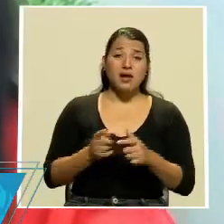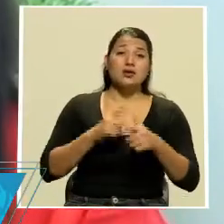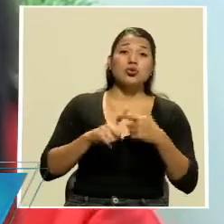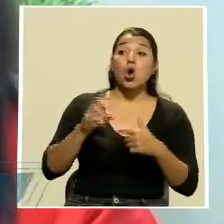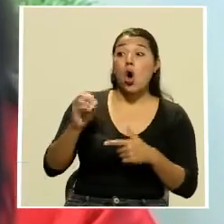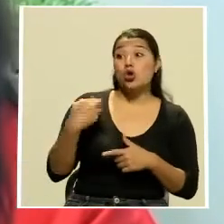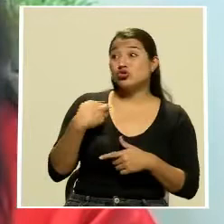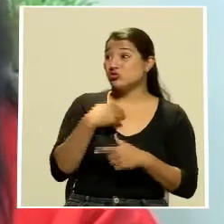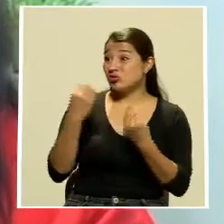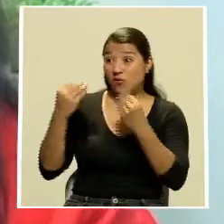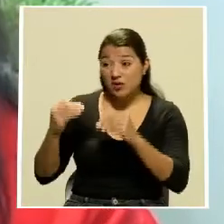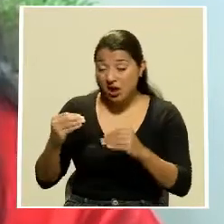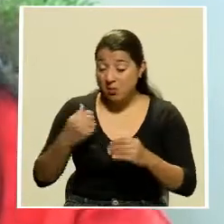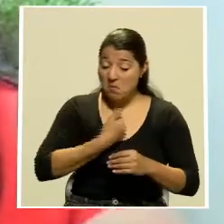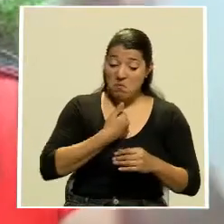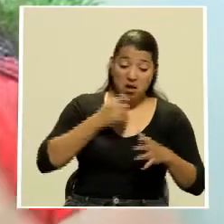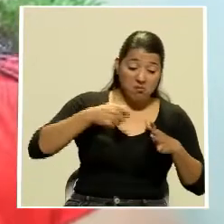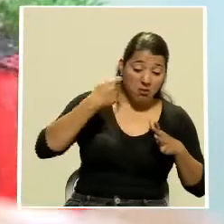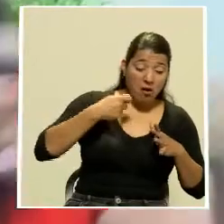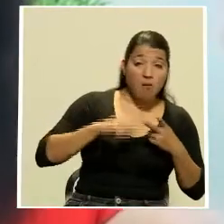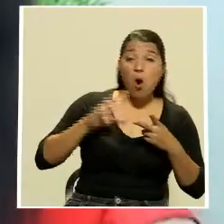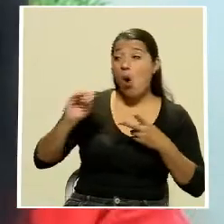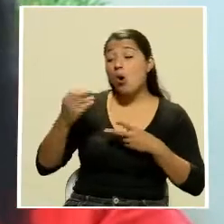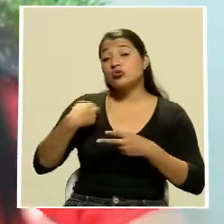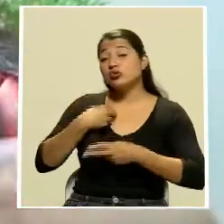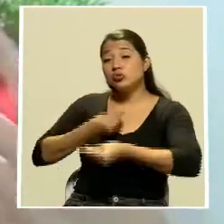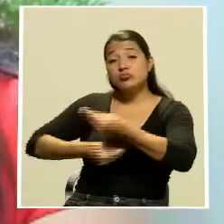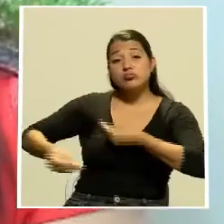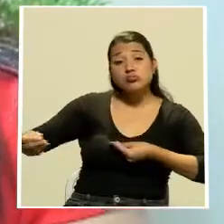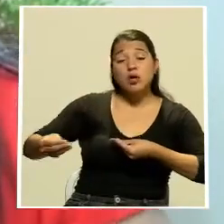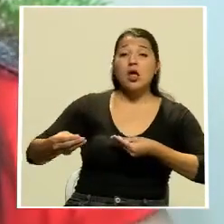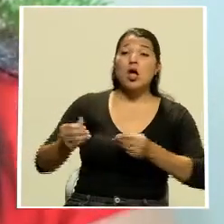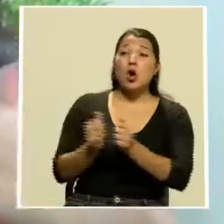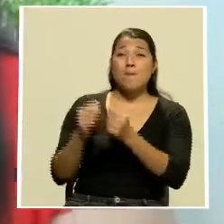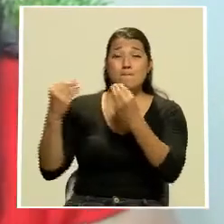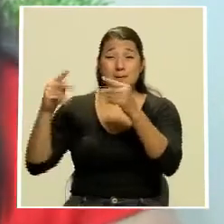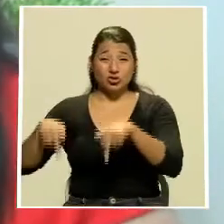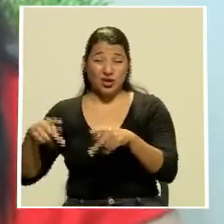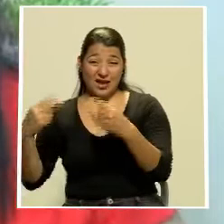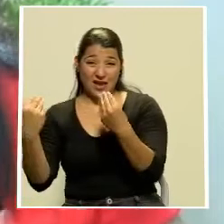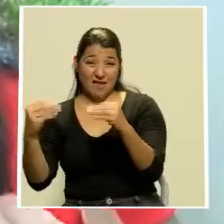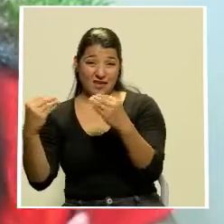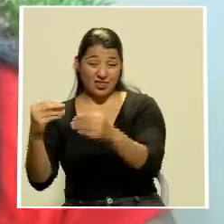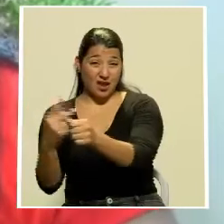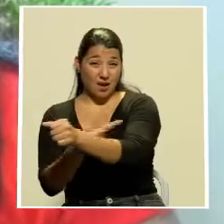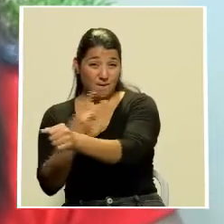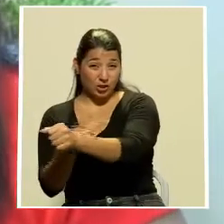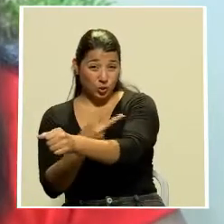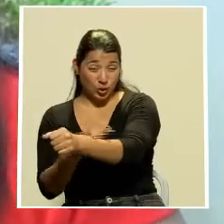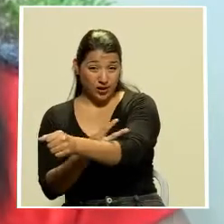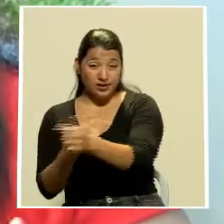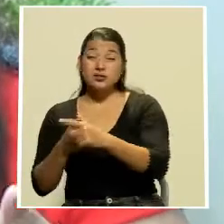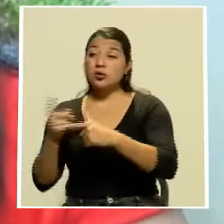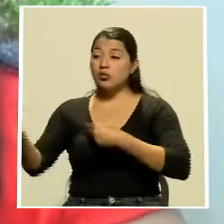o lo intercambiamos con agricultores, verdad, que nos den verduras y nosotros pescados o moluscos y ahí no la vamos jugando, pero tenemos que